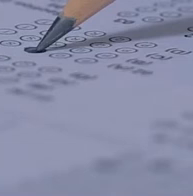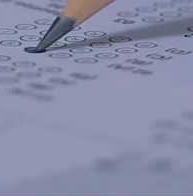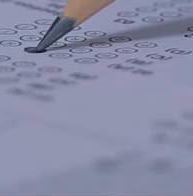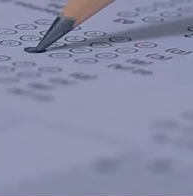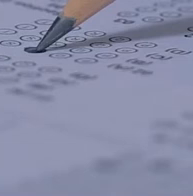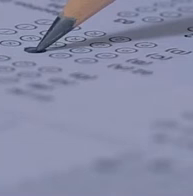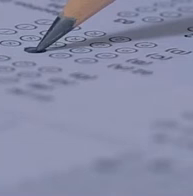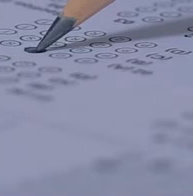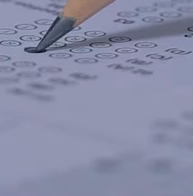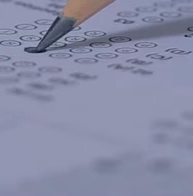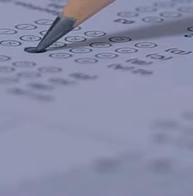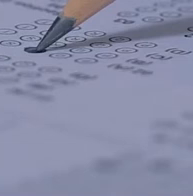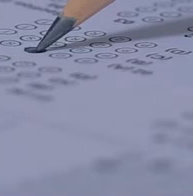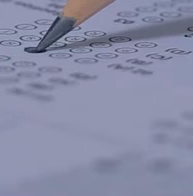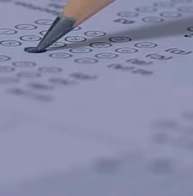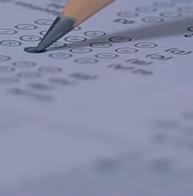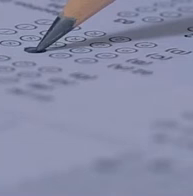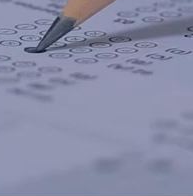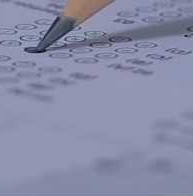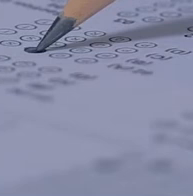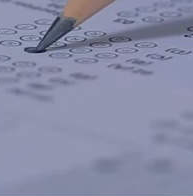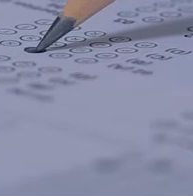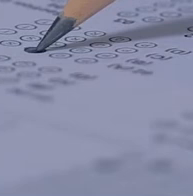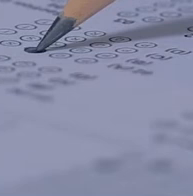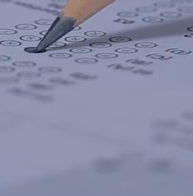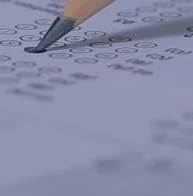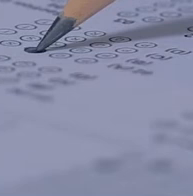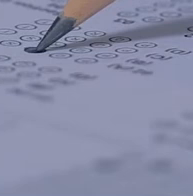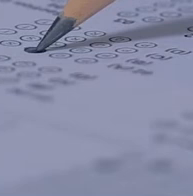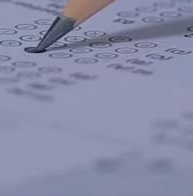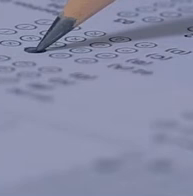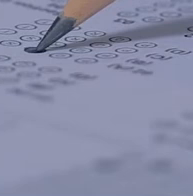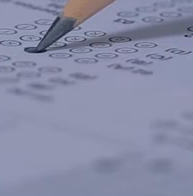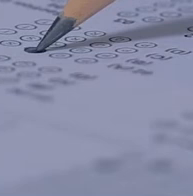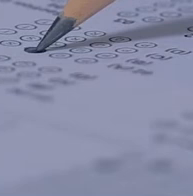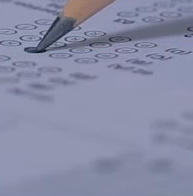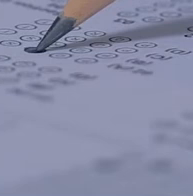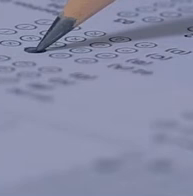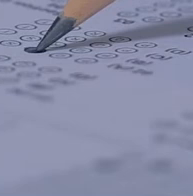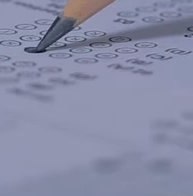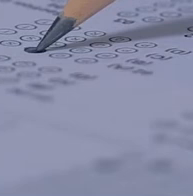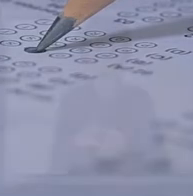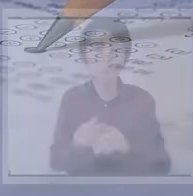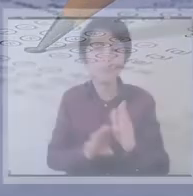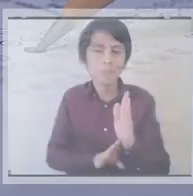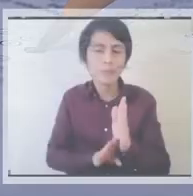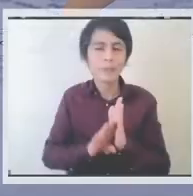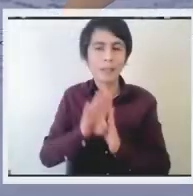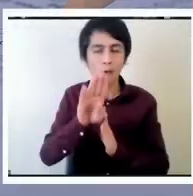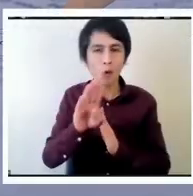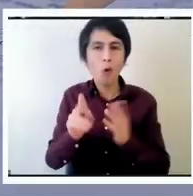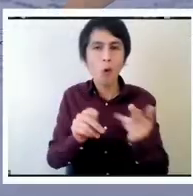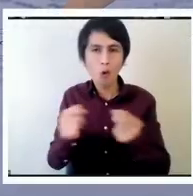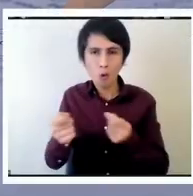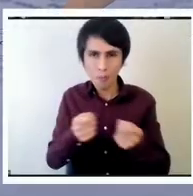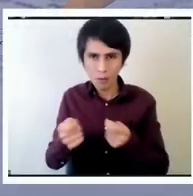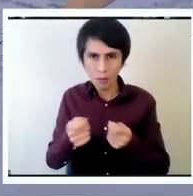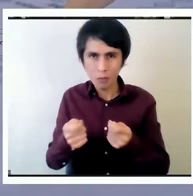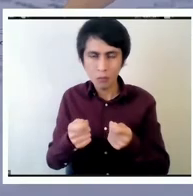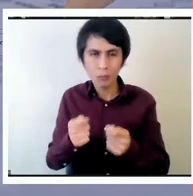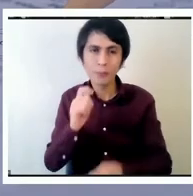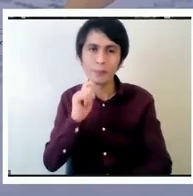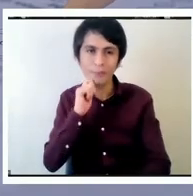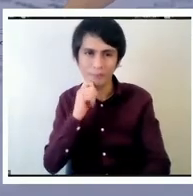la educación cierto como una fuente de desarrollo económico que ese es básicamente